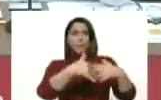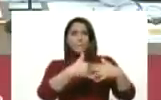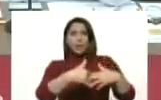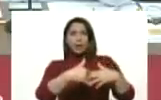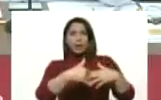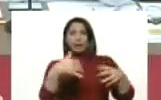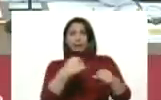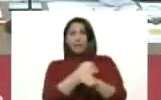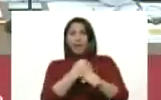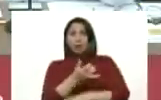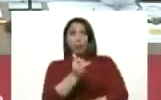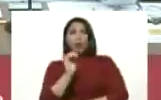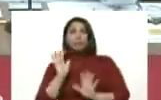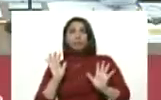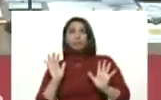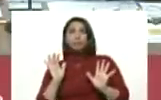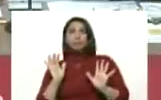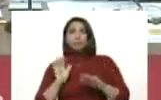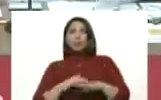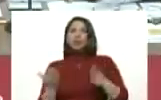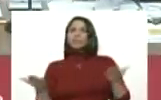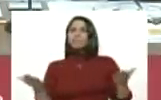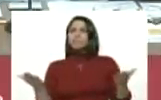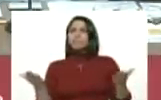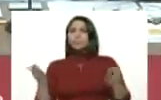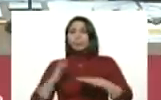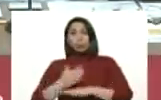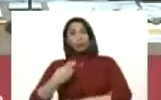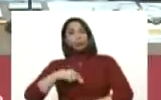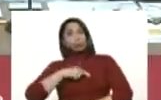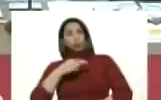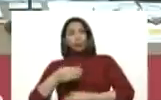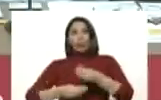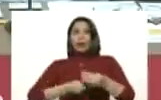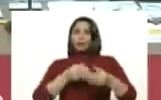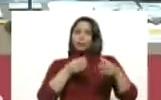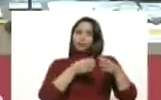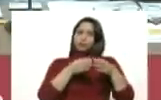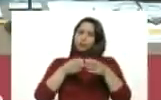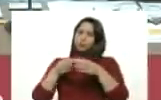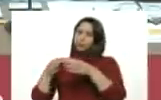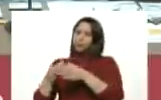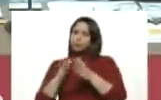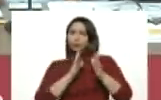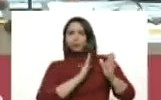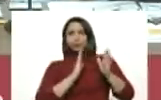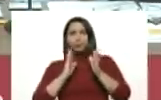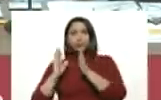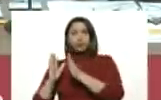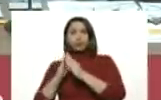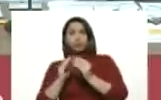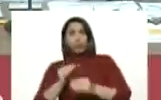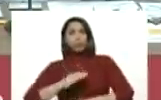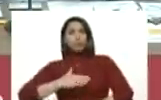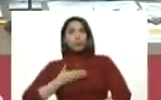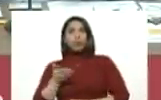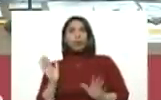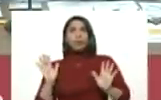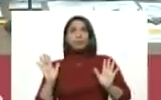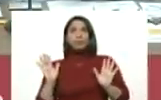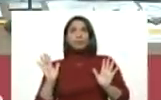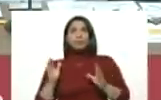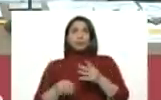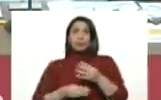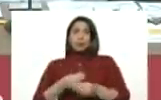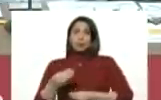que está trabajando. ¿Por qué? Porque lo hemos hecho de manera organizada. Todo se puede, todo se puede